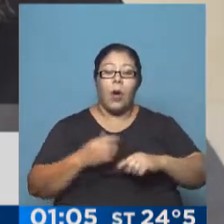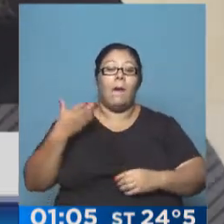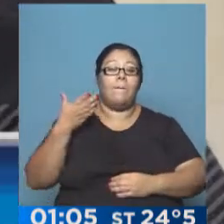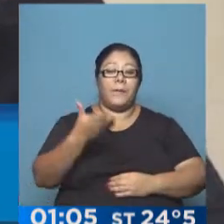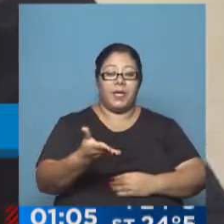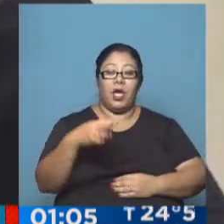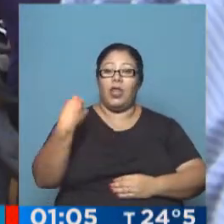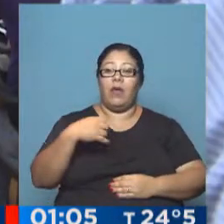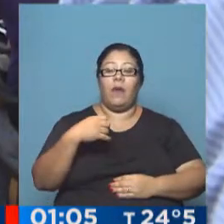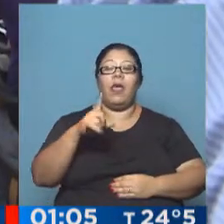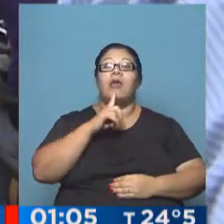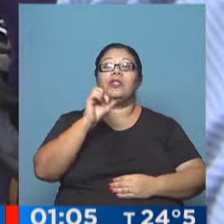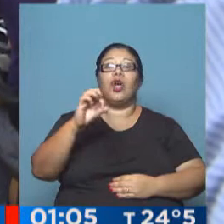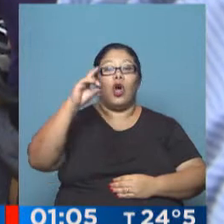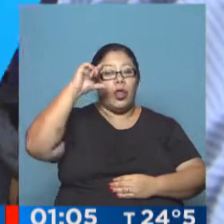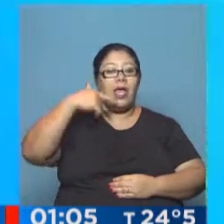que echen a Todesca.